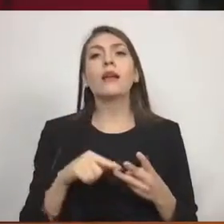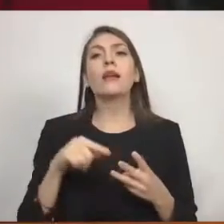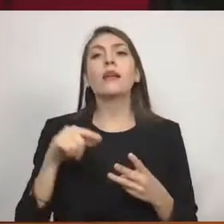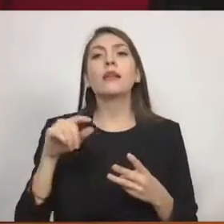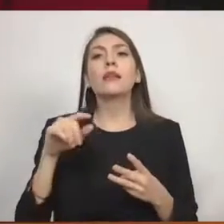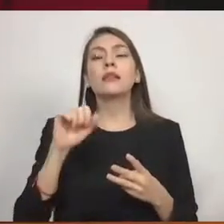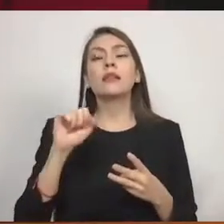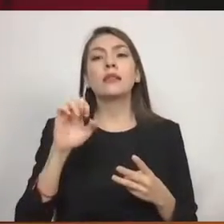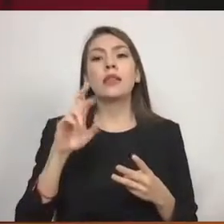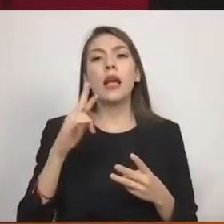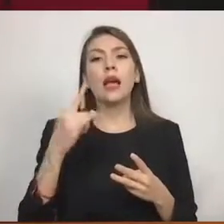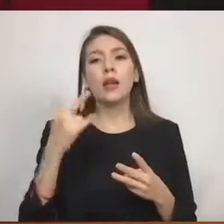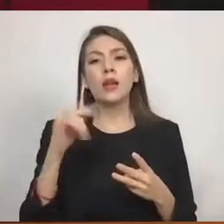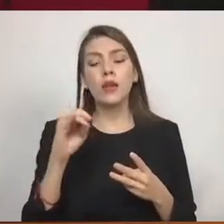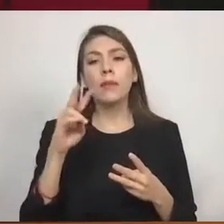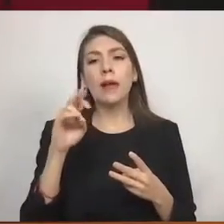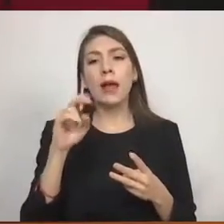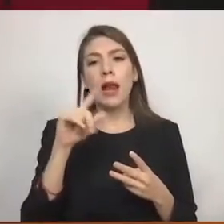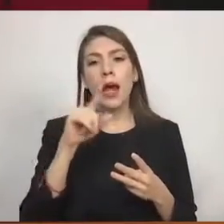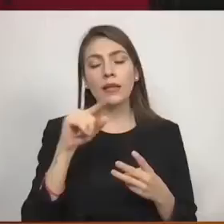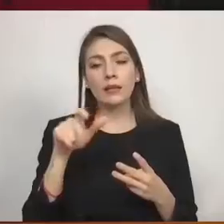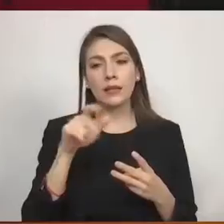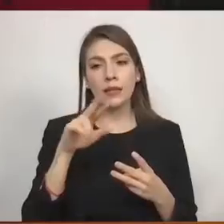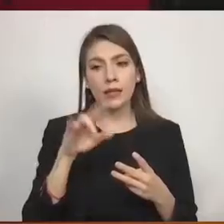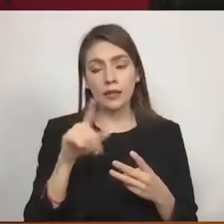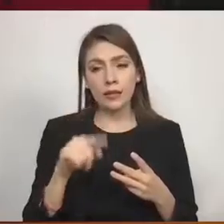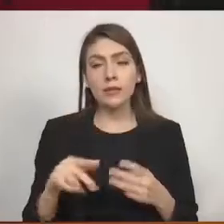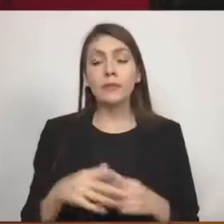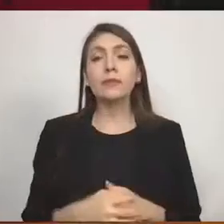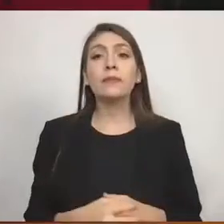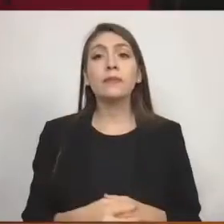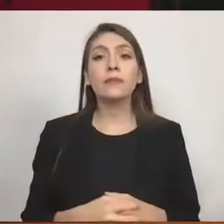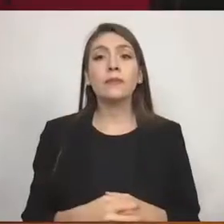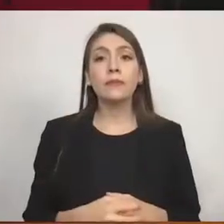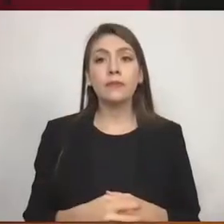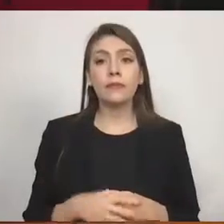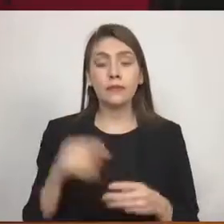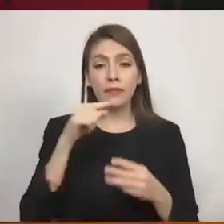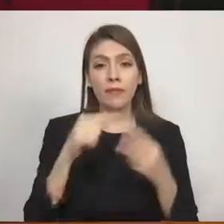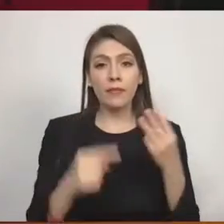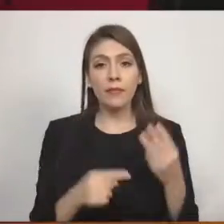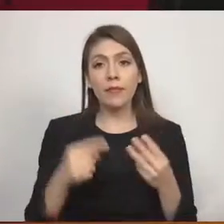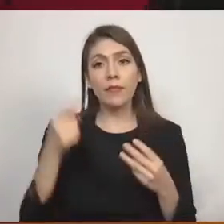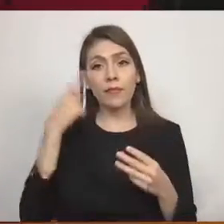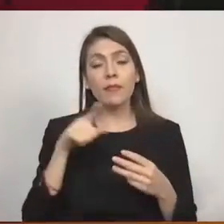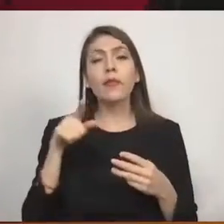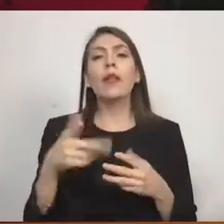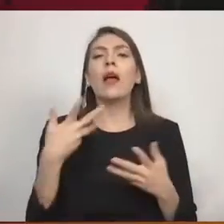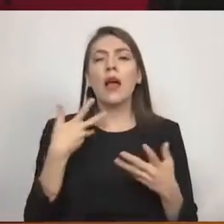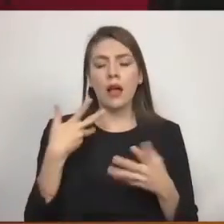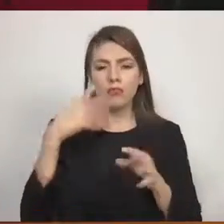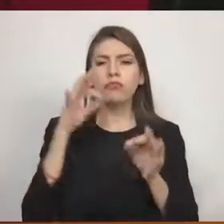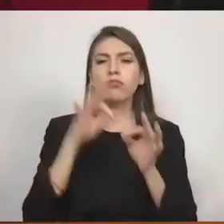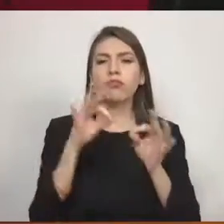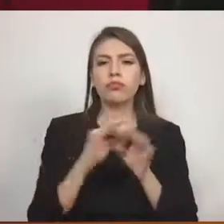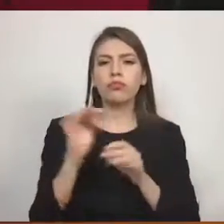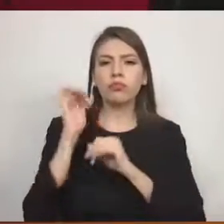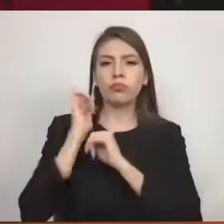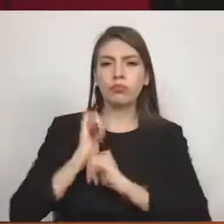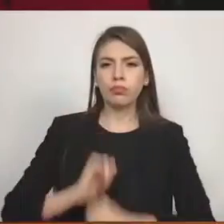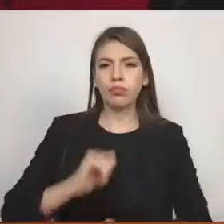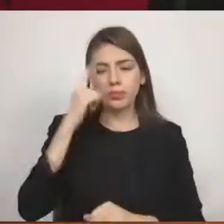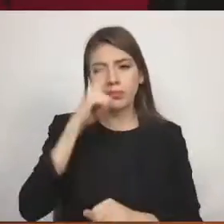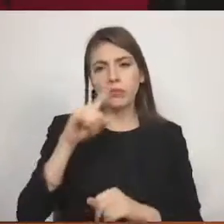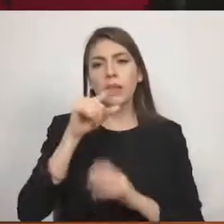Los ciudadanos propuestos para ocupar el cargo de referencia cumplen con los requisitos señalados por los artículos 61,